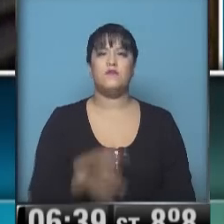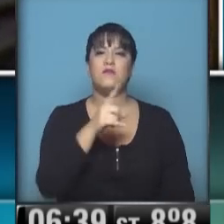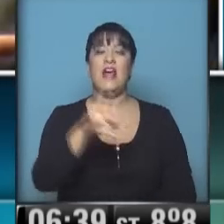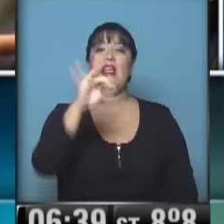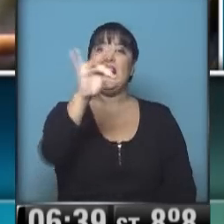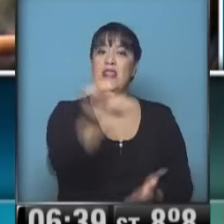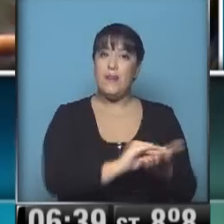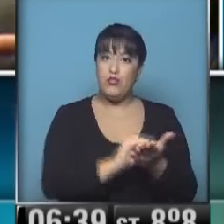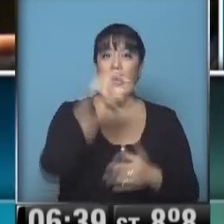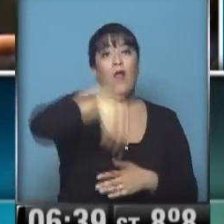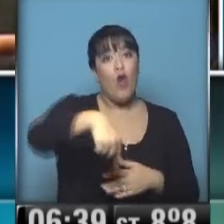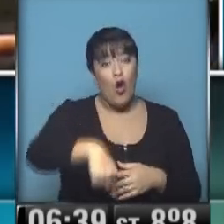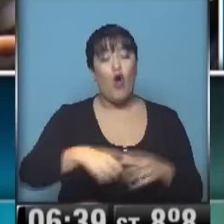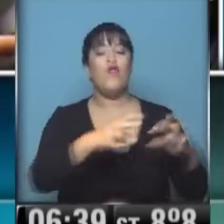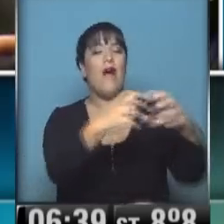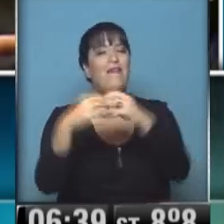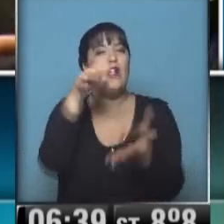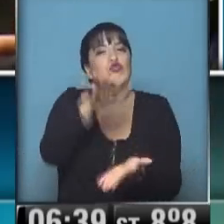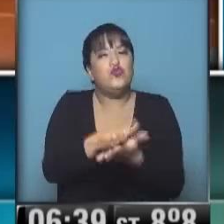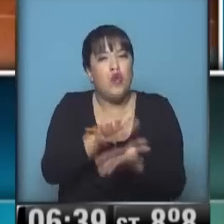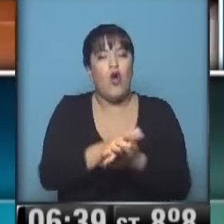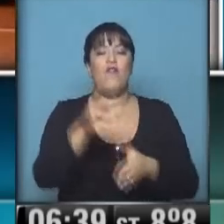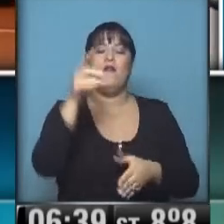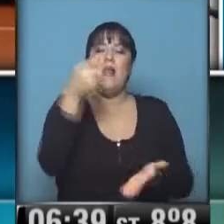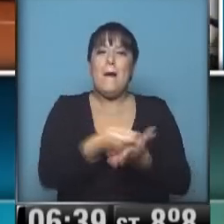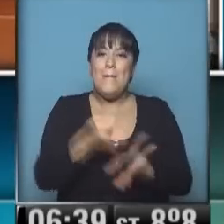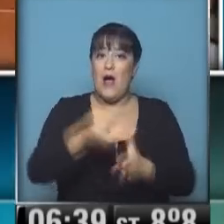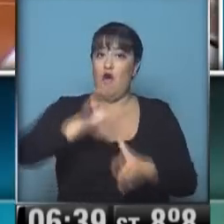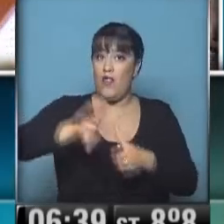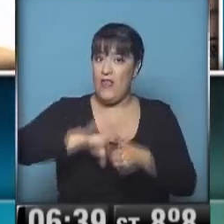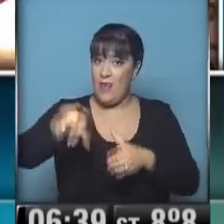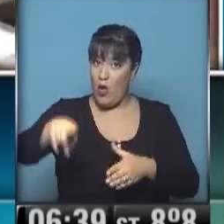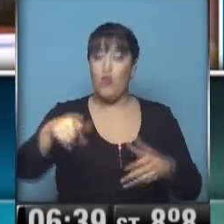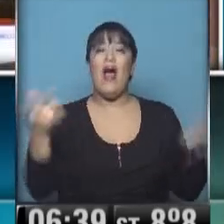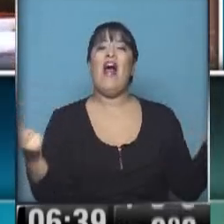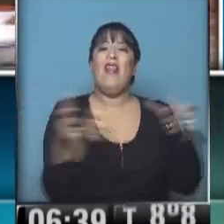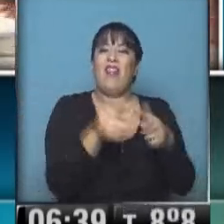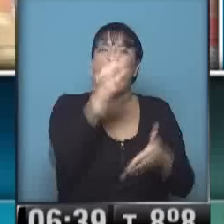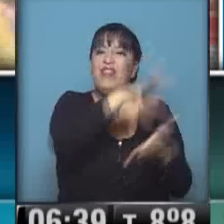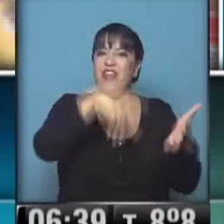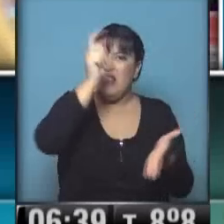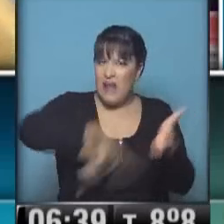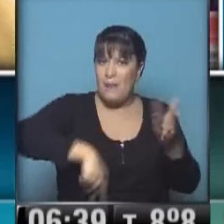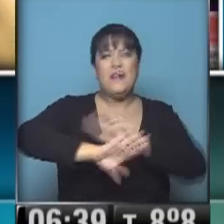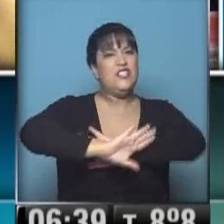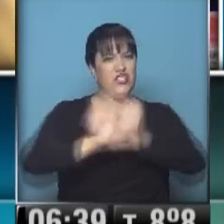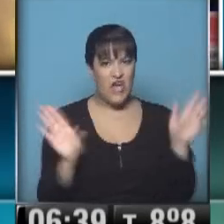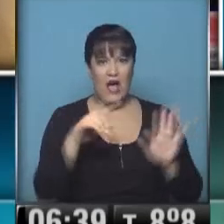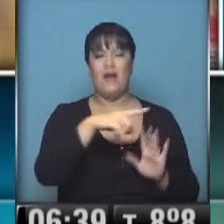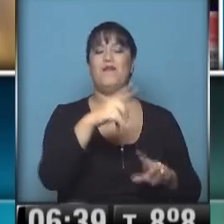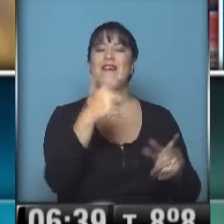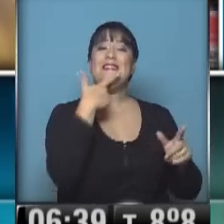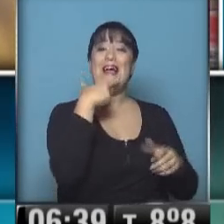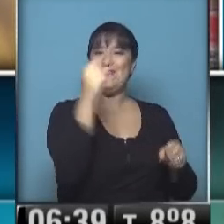Diputados. Trata el pago soberano de la deuda. La Cámara Baja firmó el dictamen a favor de la propuesta que cuenta con media sanción del Senado.